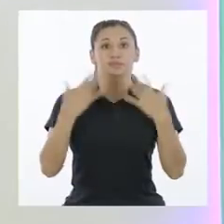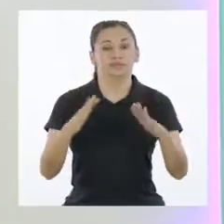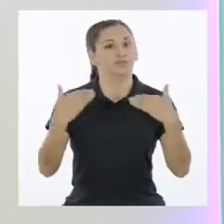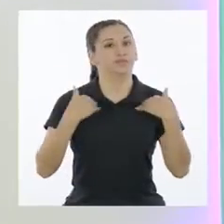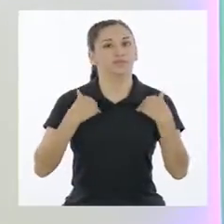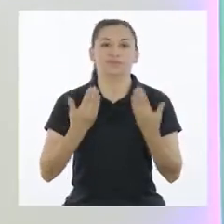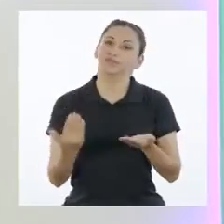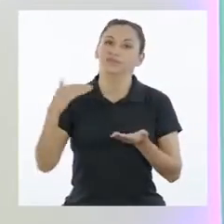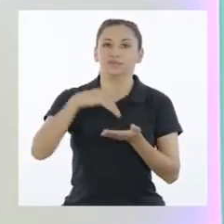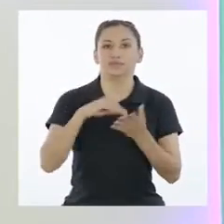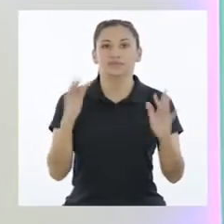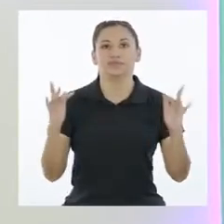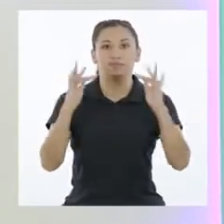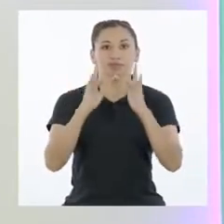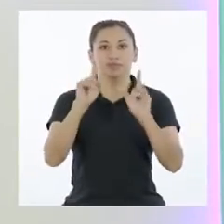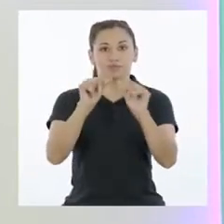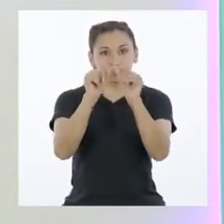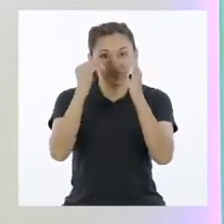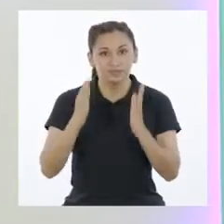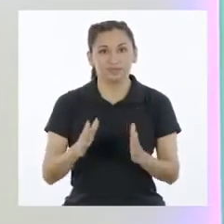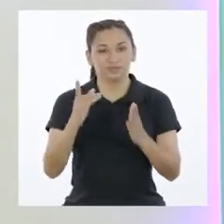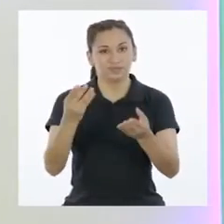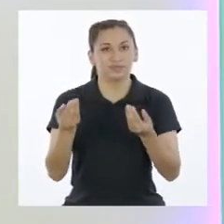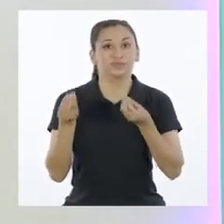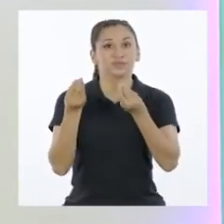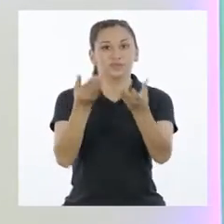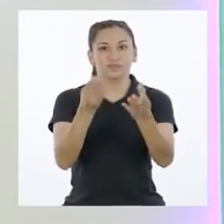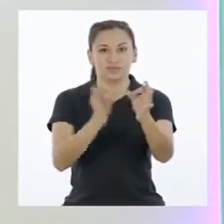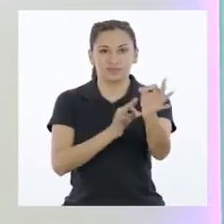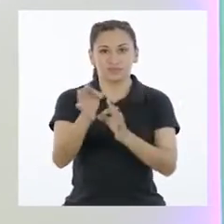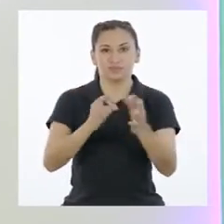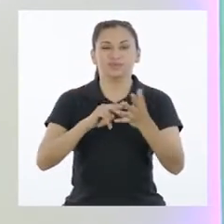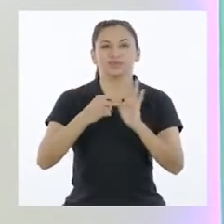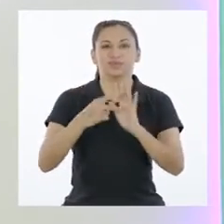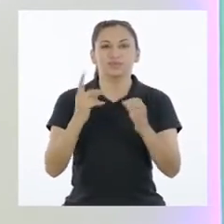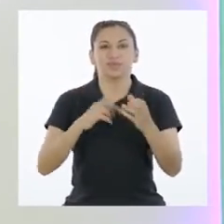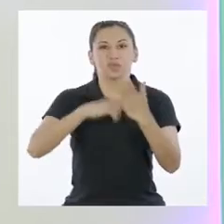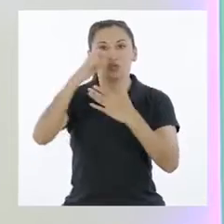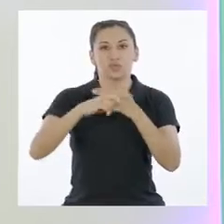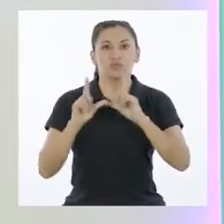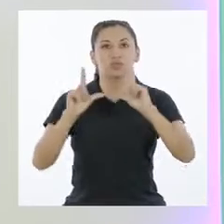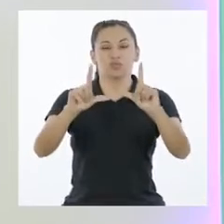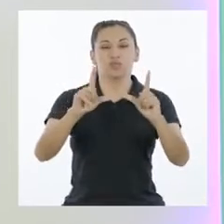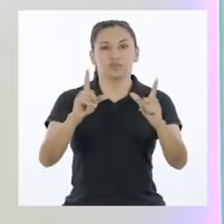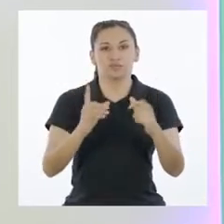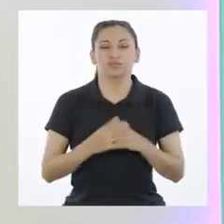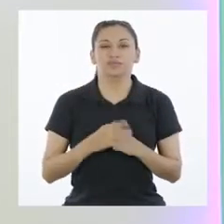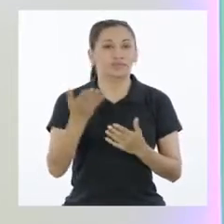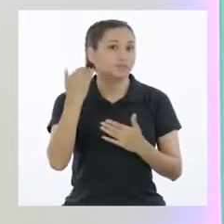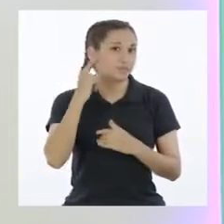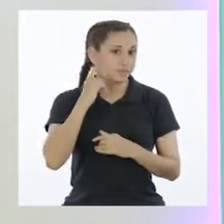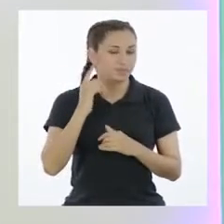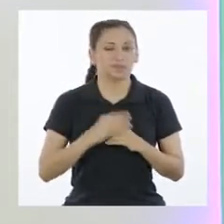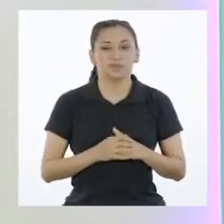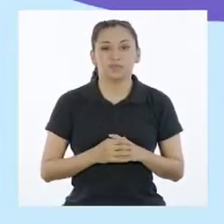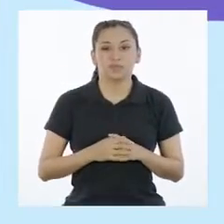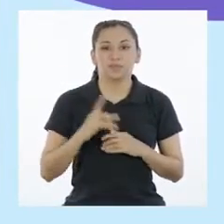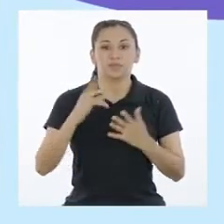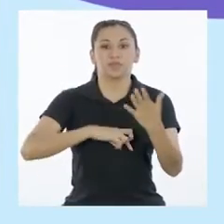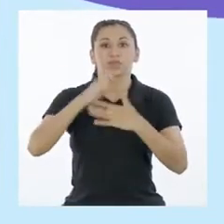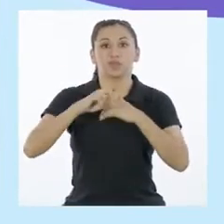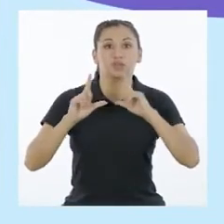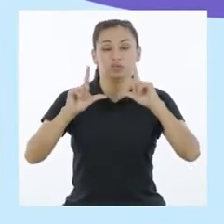Y ya tenemos nuevamente en línea a un estudiante que nos explicará qué es un proyecto participativo. ¡Vamos a escucharlo!